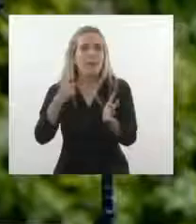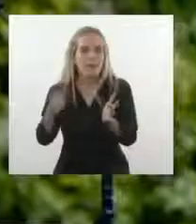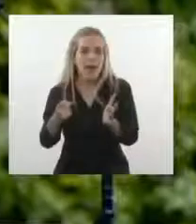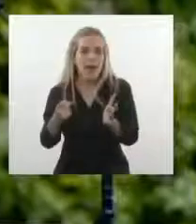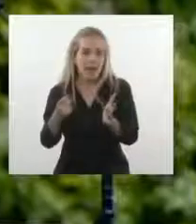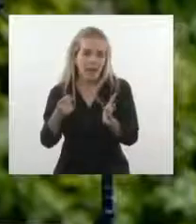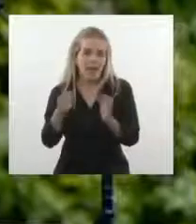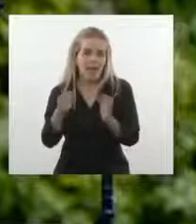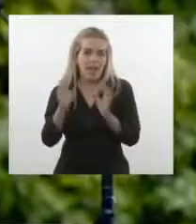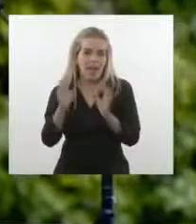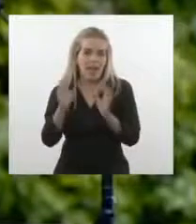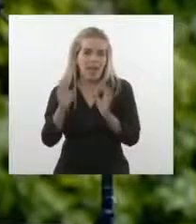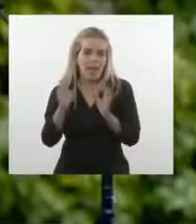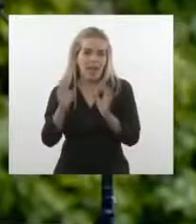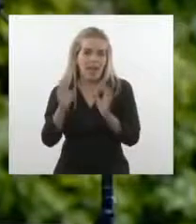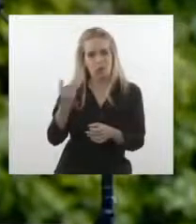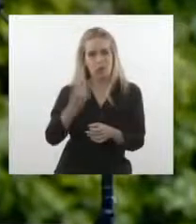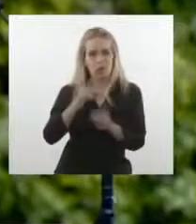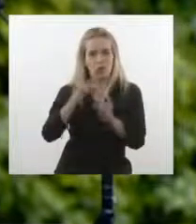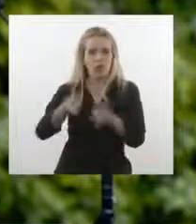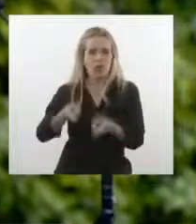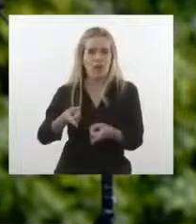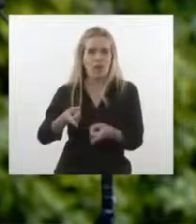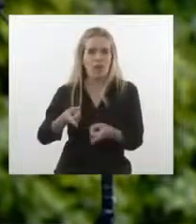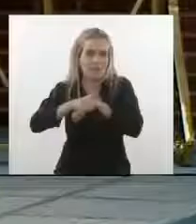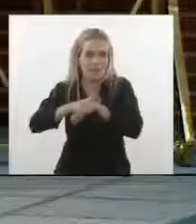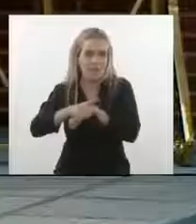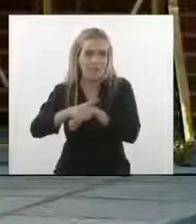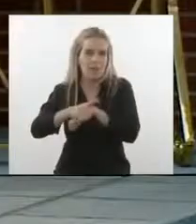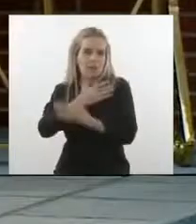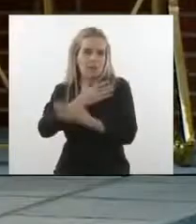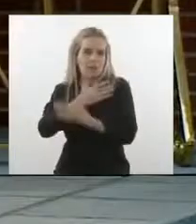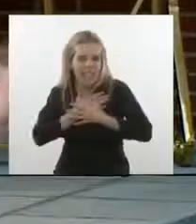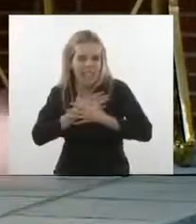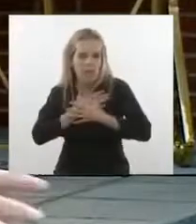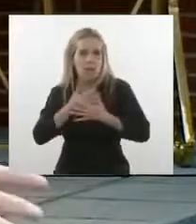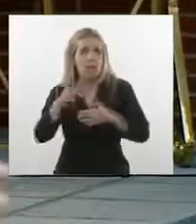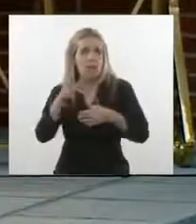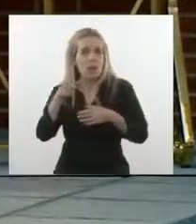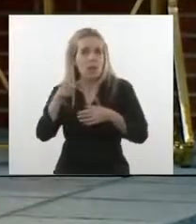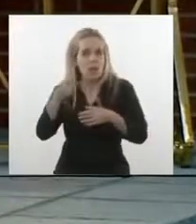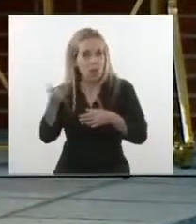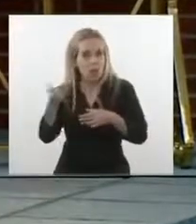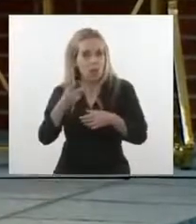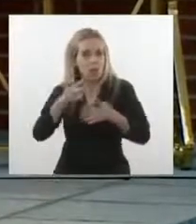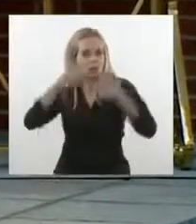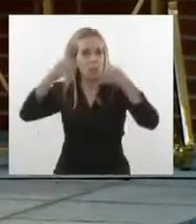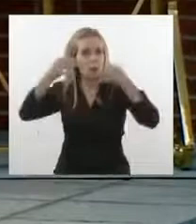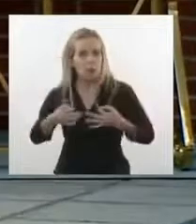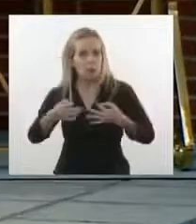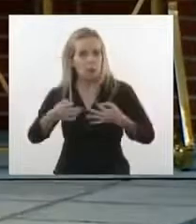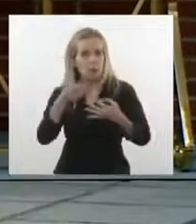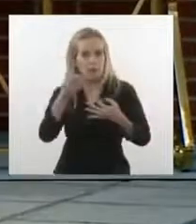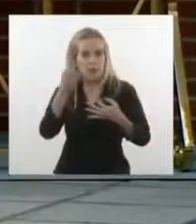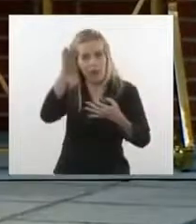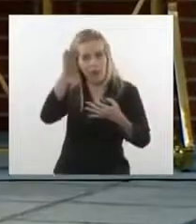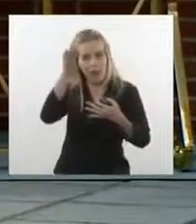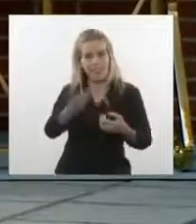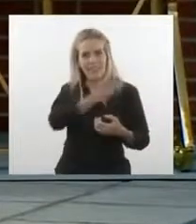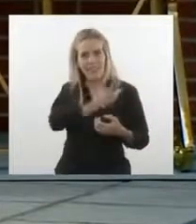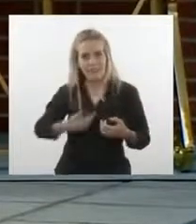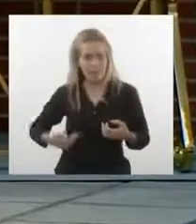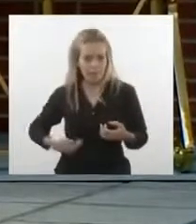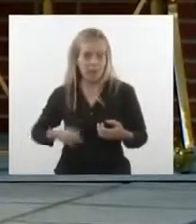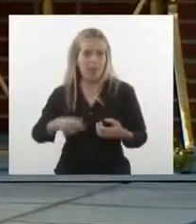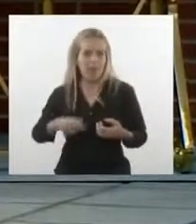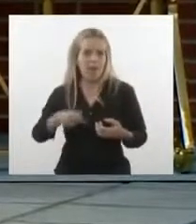el cariño y el afecto personal que siento por su presidente y el compromiso personal que tengo para con el presidente español.